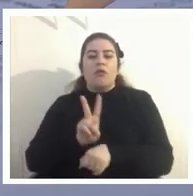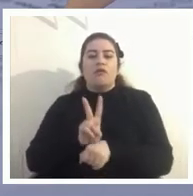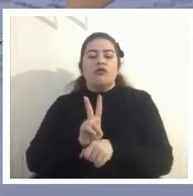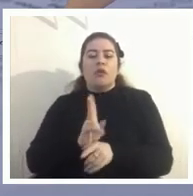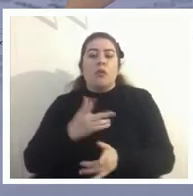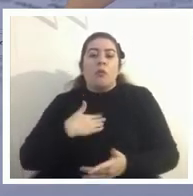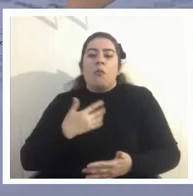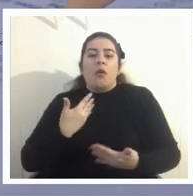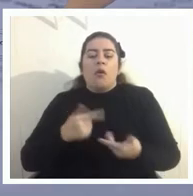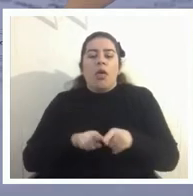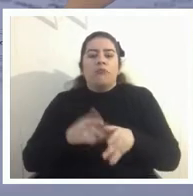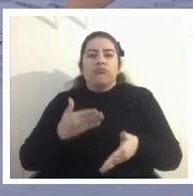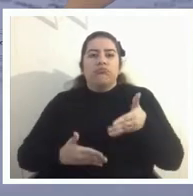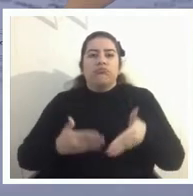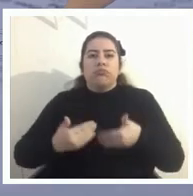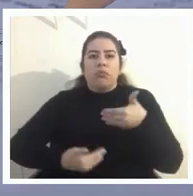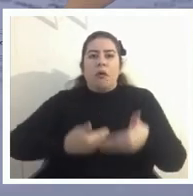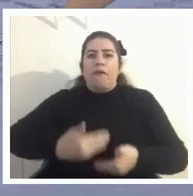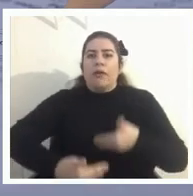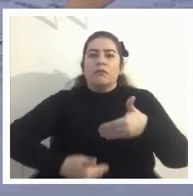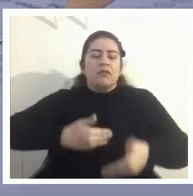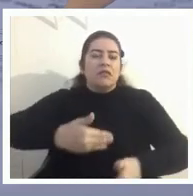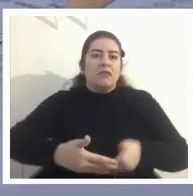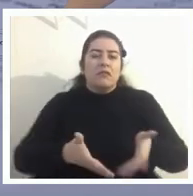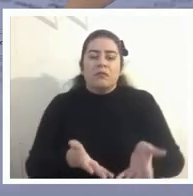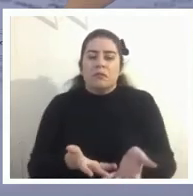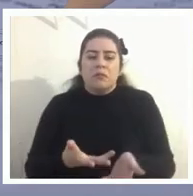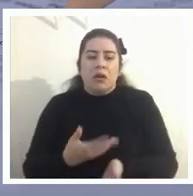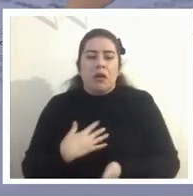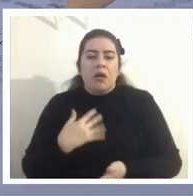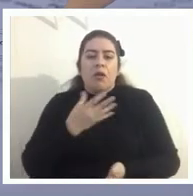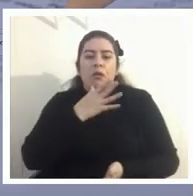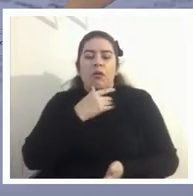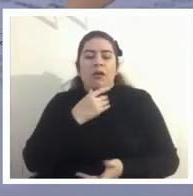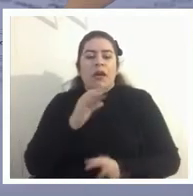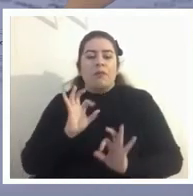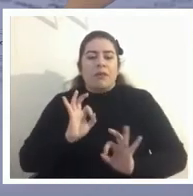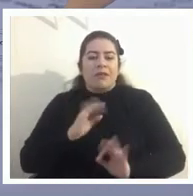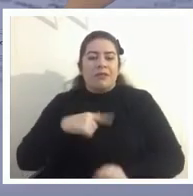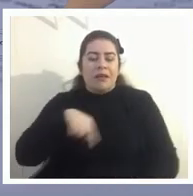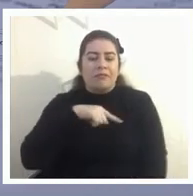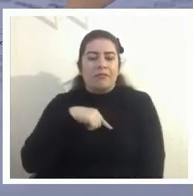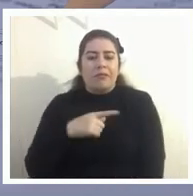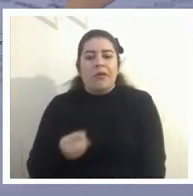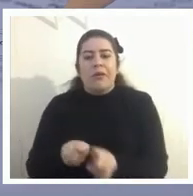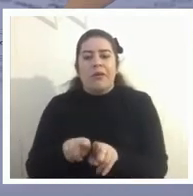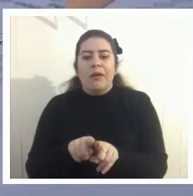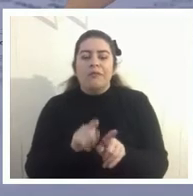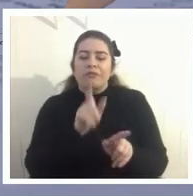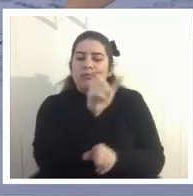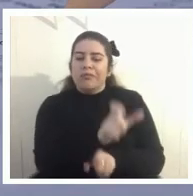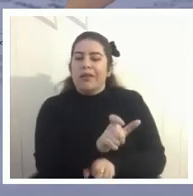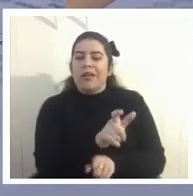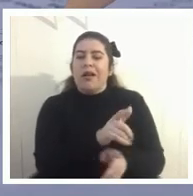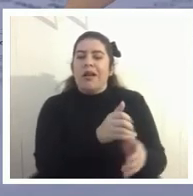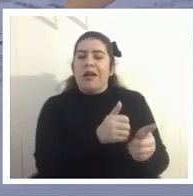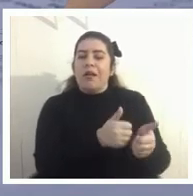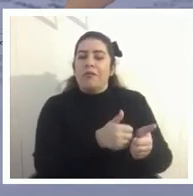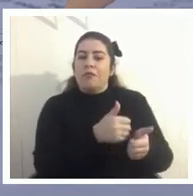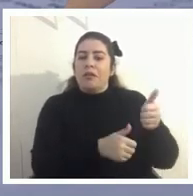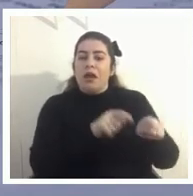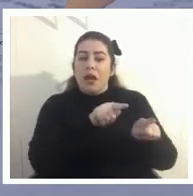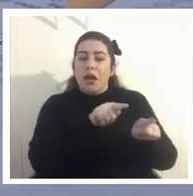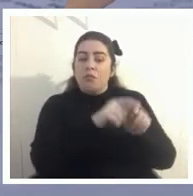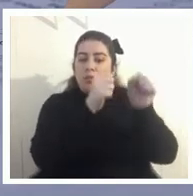cada cierto también en el fondo ignora un poco la capacidad profesional para establecer su propia agenda